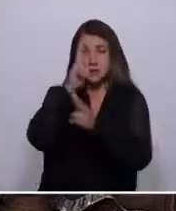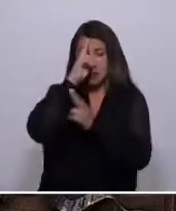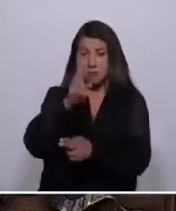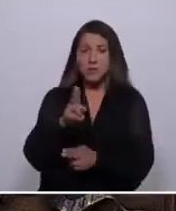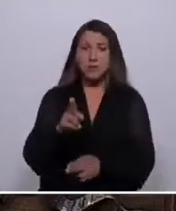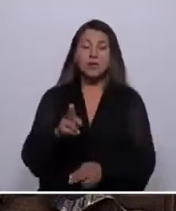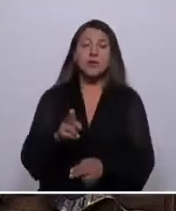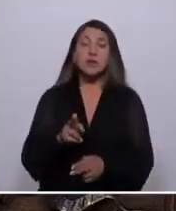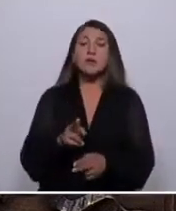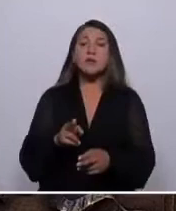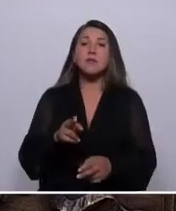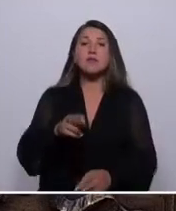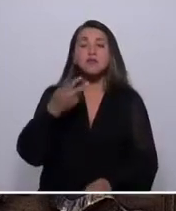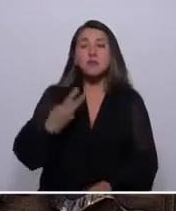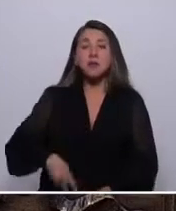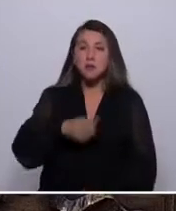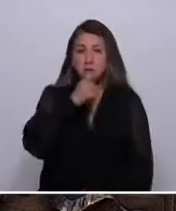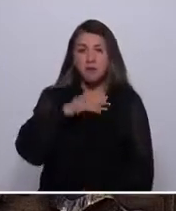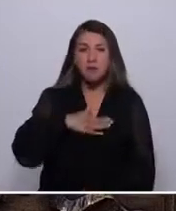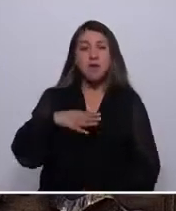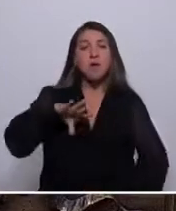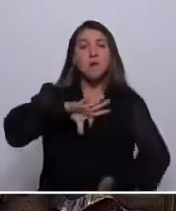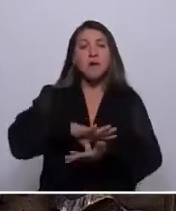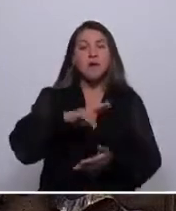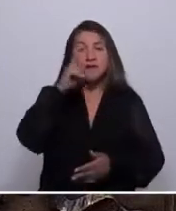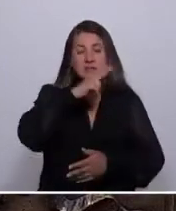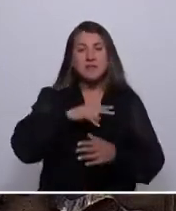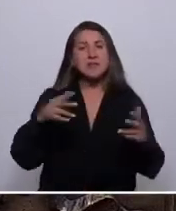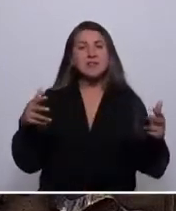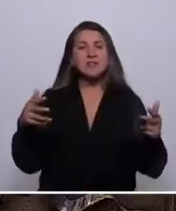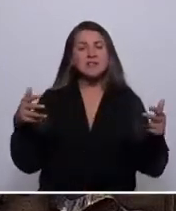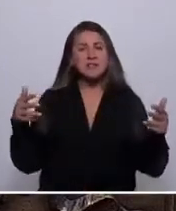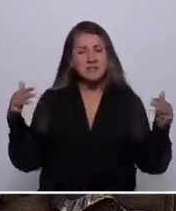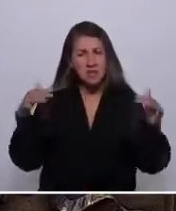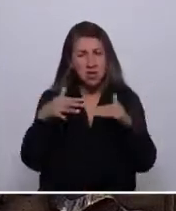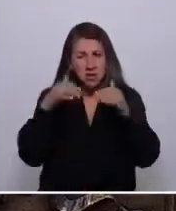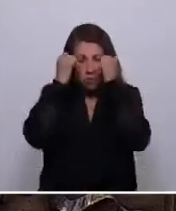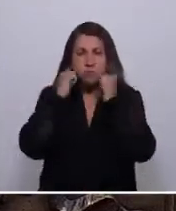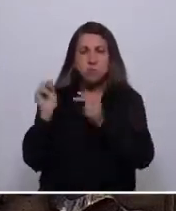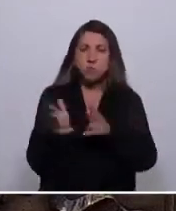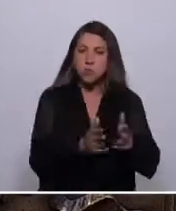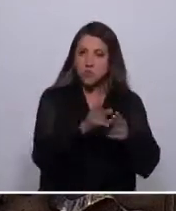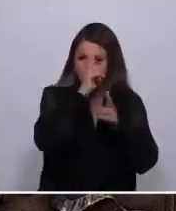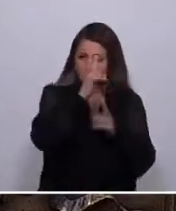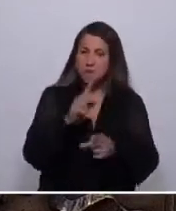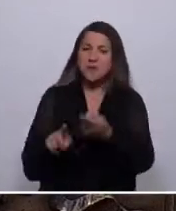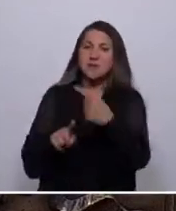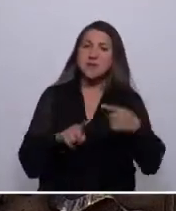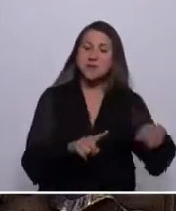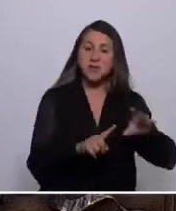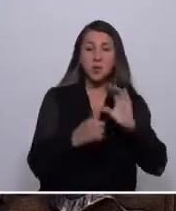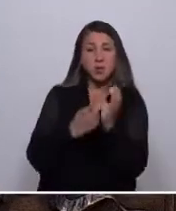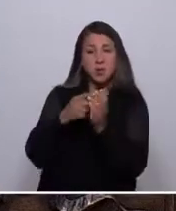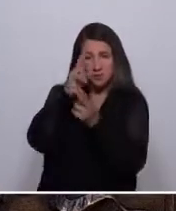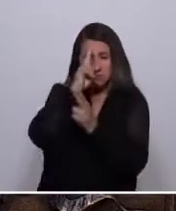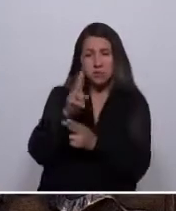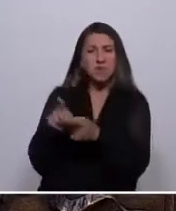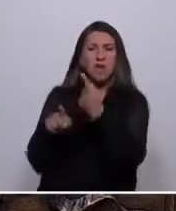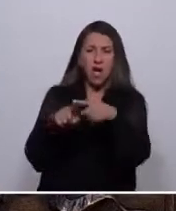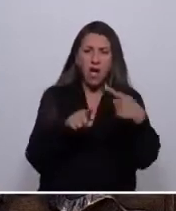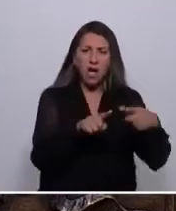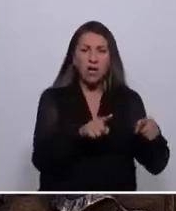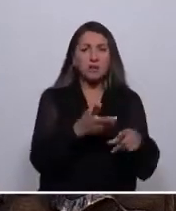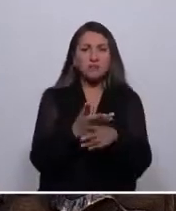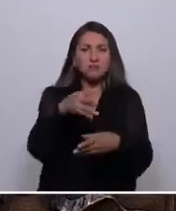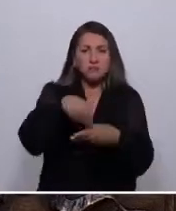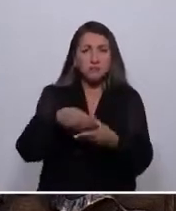propiedad privada. Un país sin terrorismo, como ocurre en la Araucanía. Que se respete la interculturalidad, la diversidad que existe en nuestro